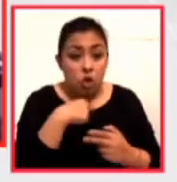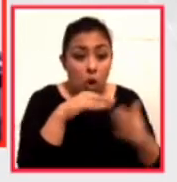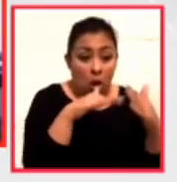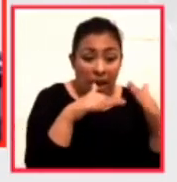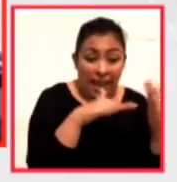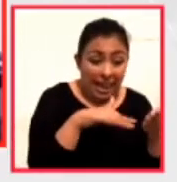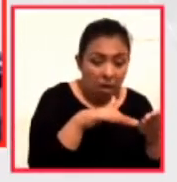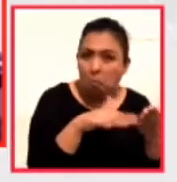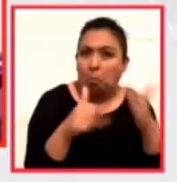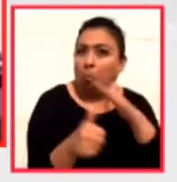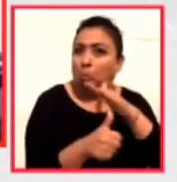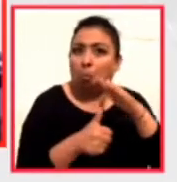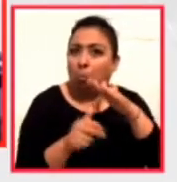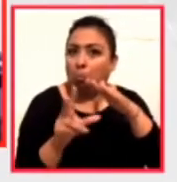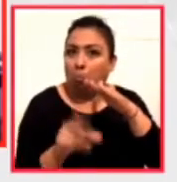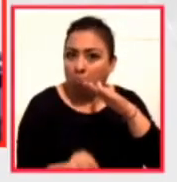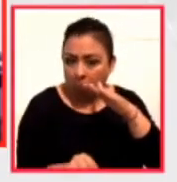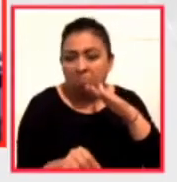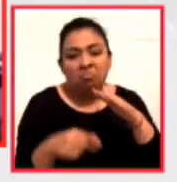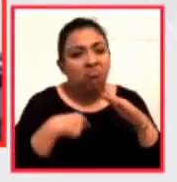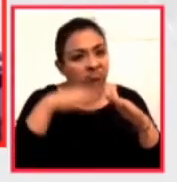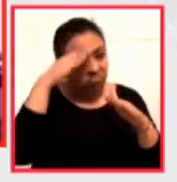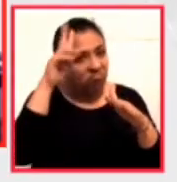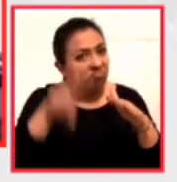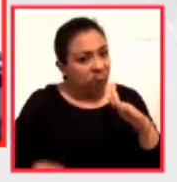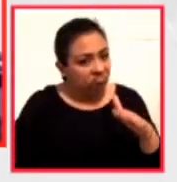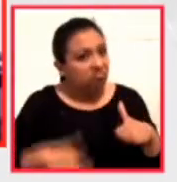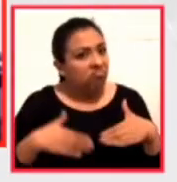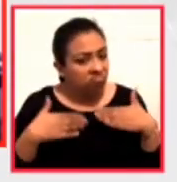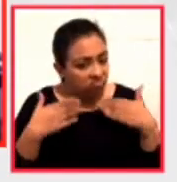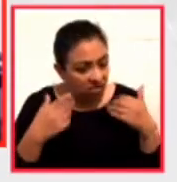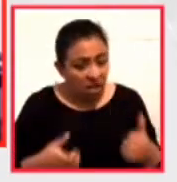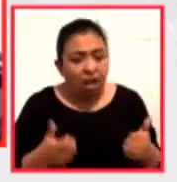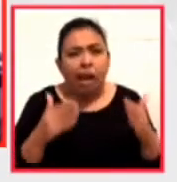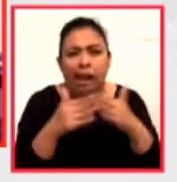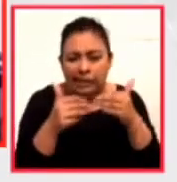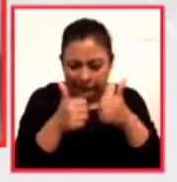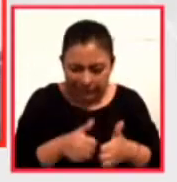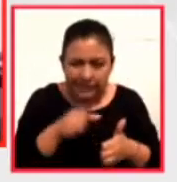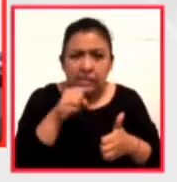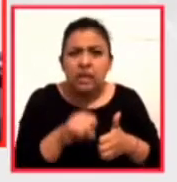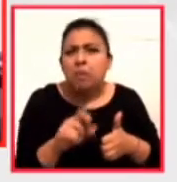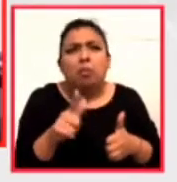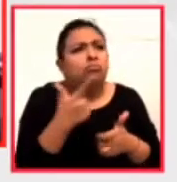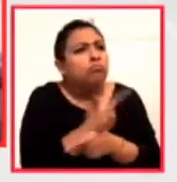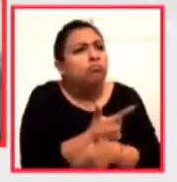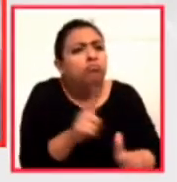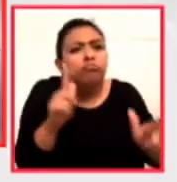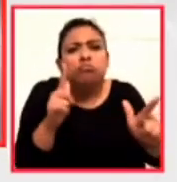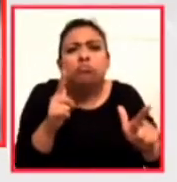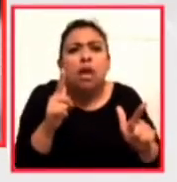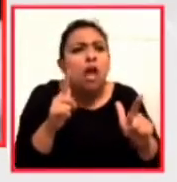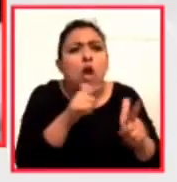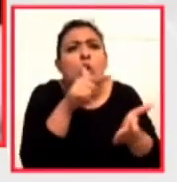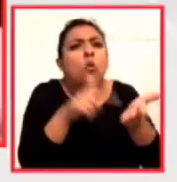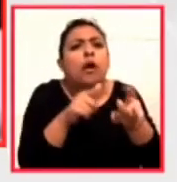profundamente, si leemos no estaremos encerrados y nos quedaremos en casa, pero nos quedaremos donde queramos a través de la literatura.